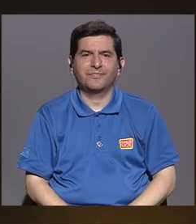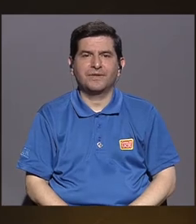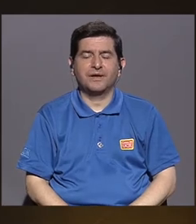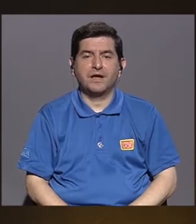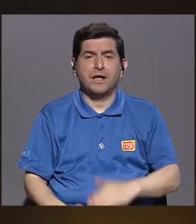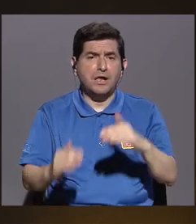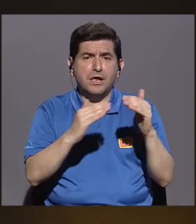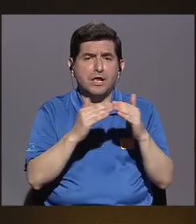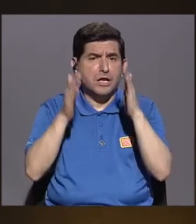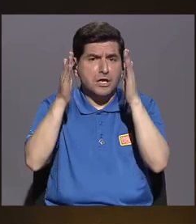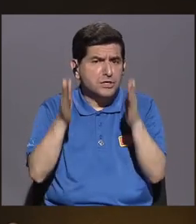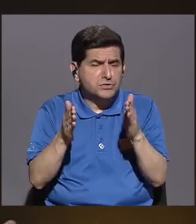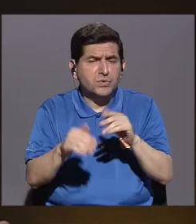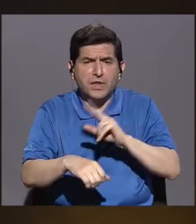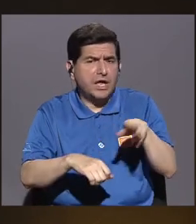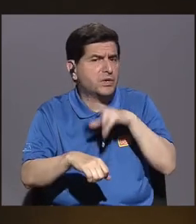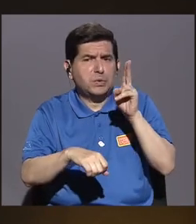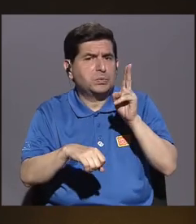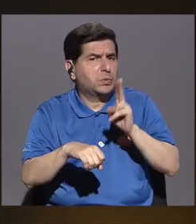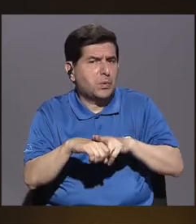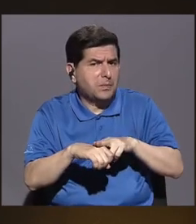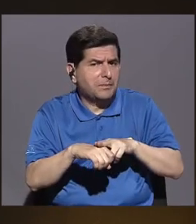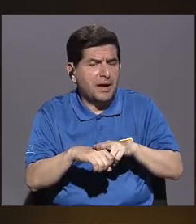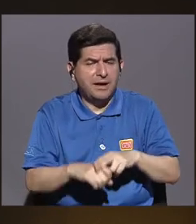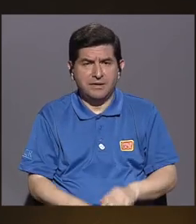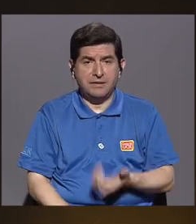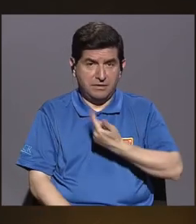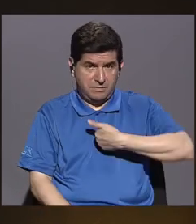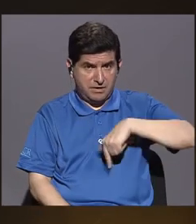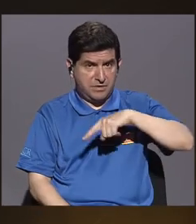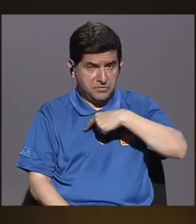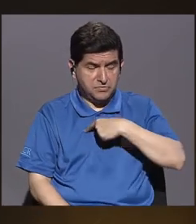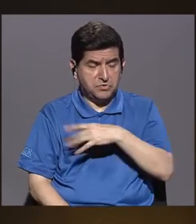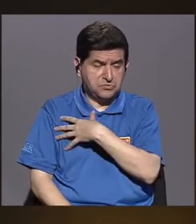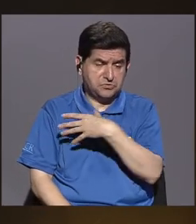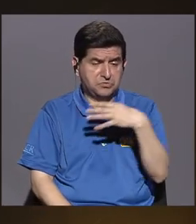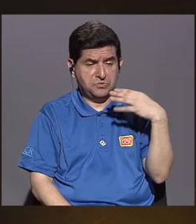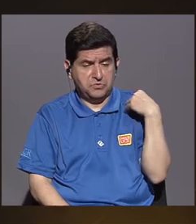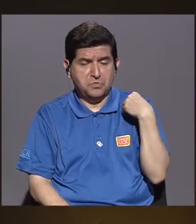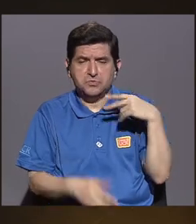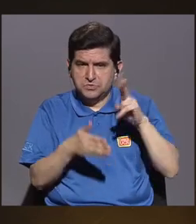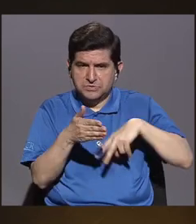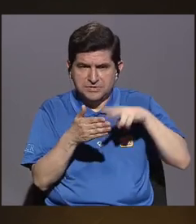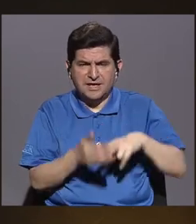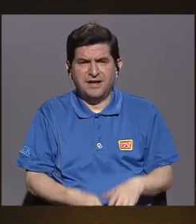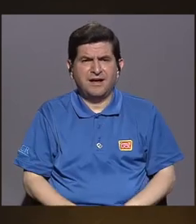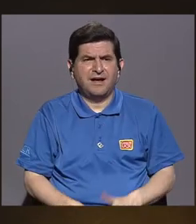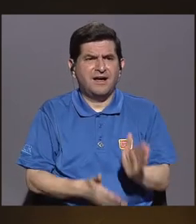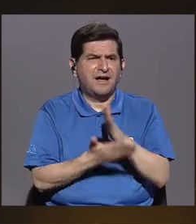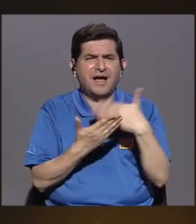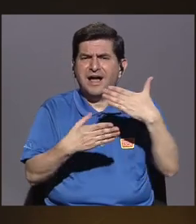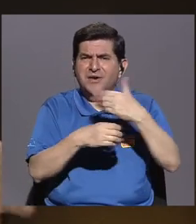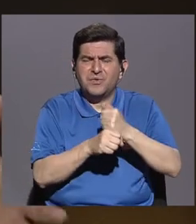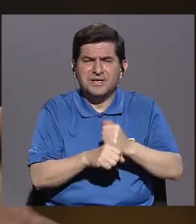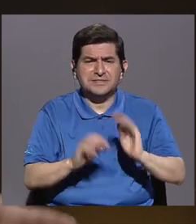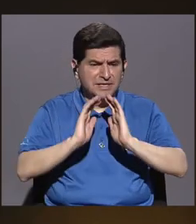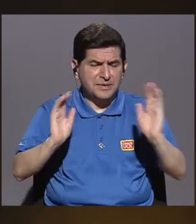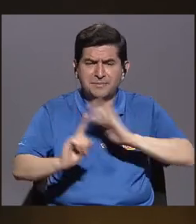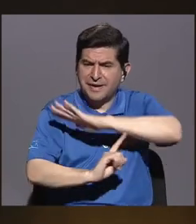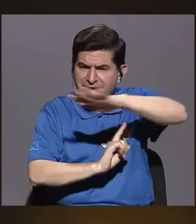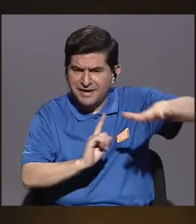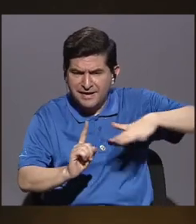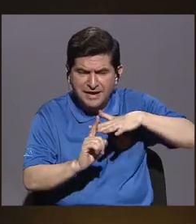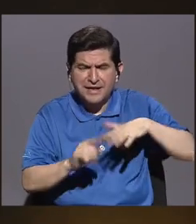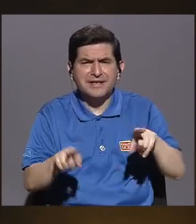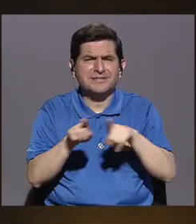los ciudadanos comunes y corrientes, que nos gusta la lectura, hacer algo para que los niños de nuestro entorno